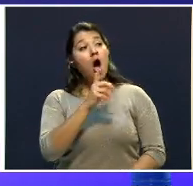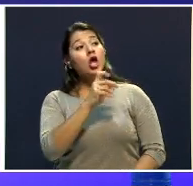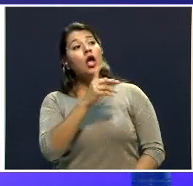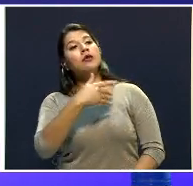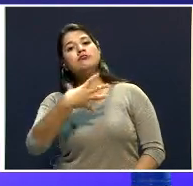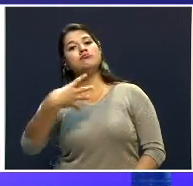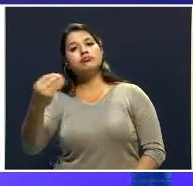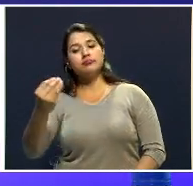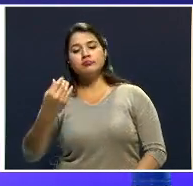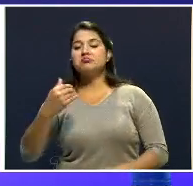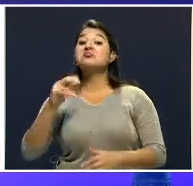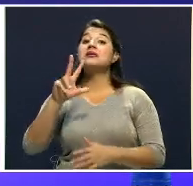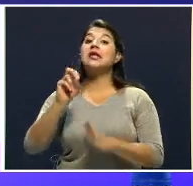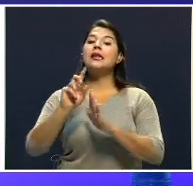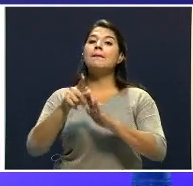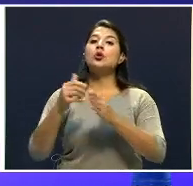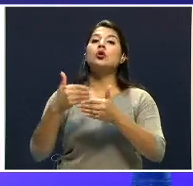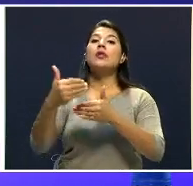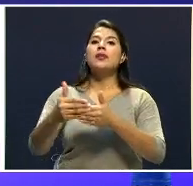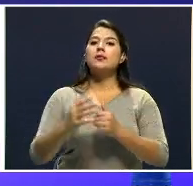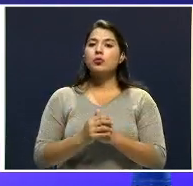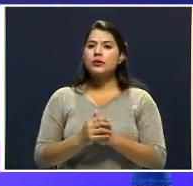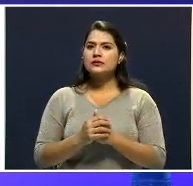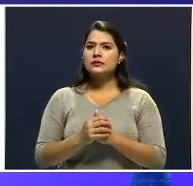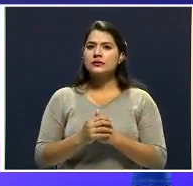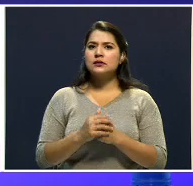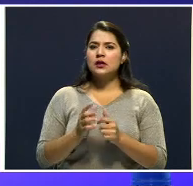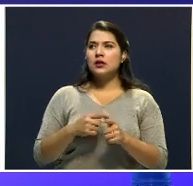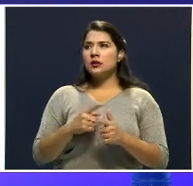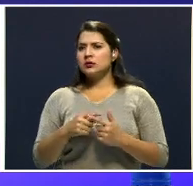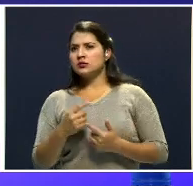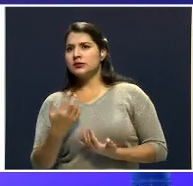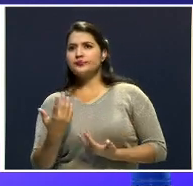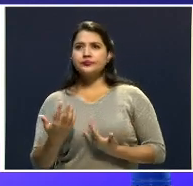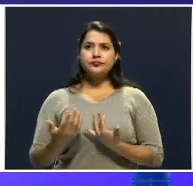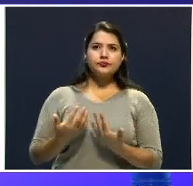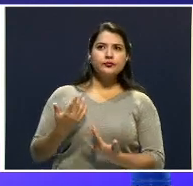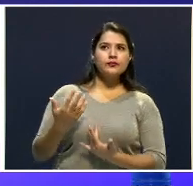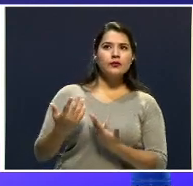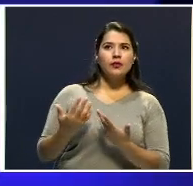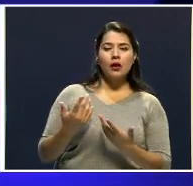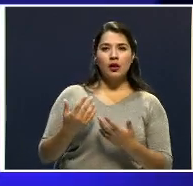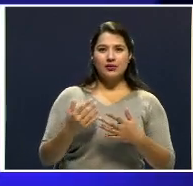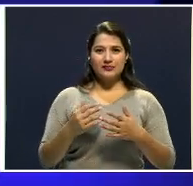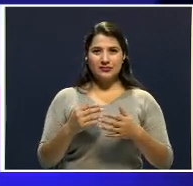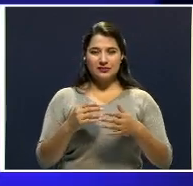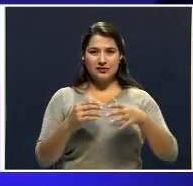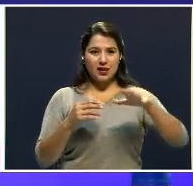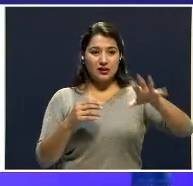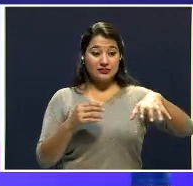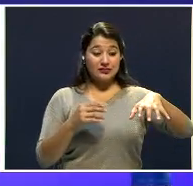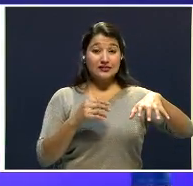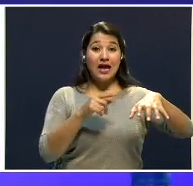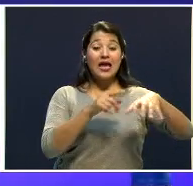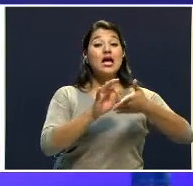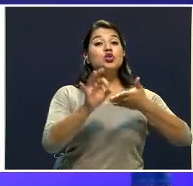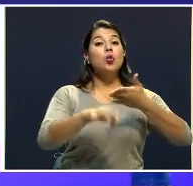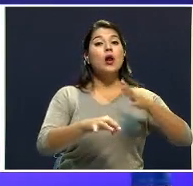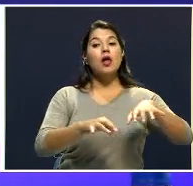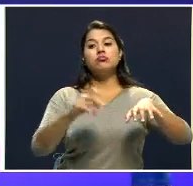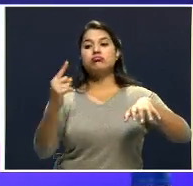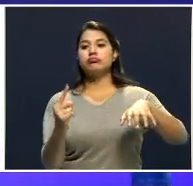este sospechoso en una actitud como de espera él frente a la escuela. Los vecinos del lugar. Sí, exactamente.